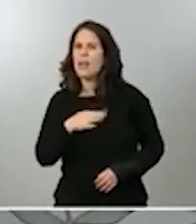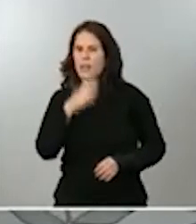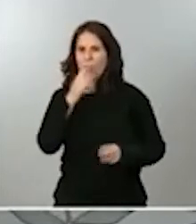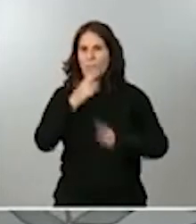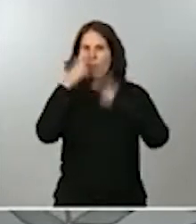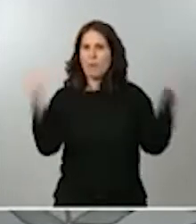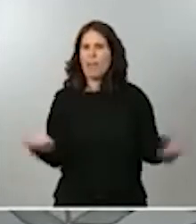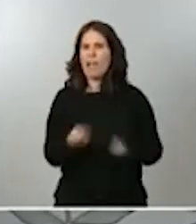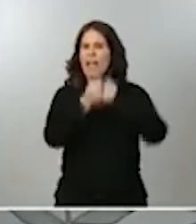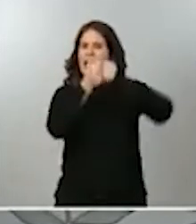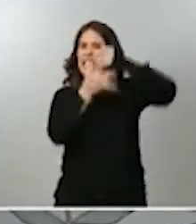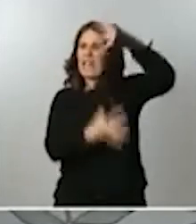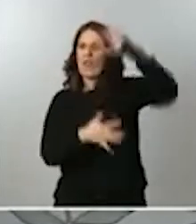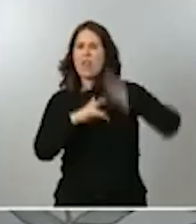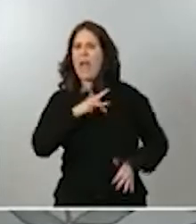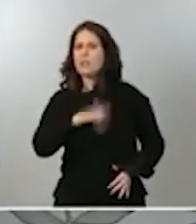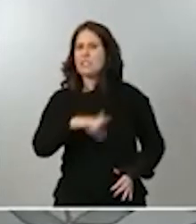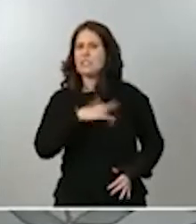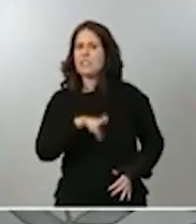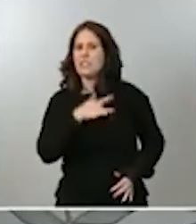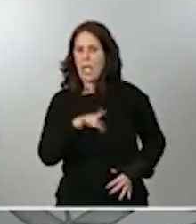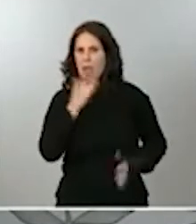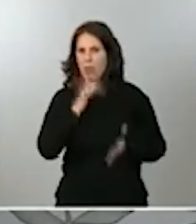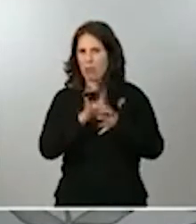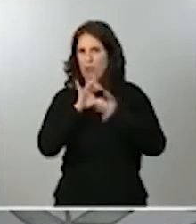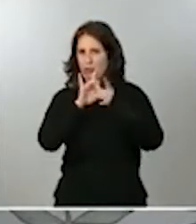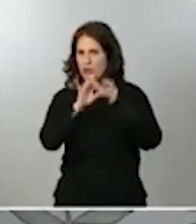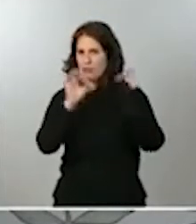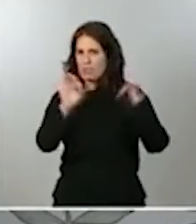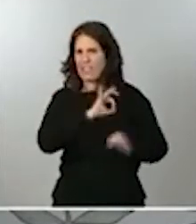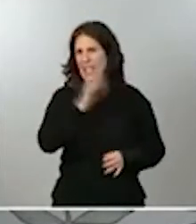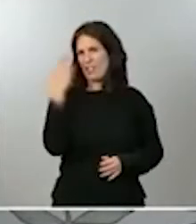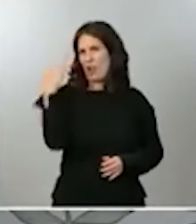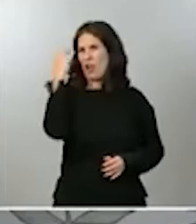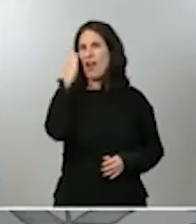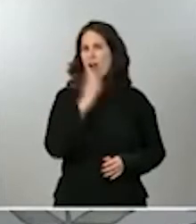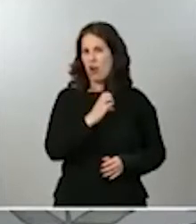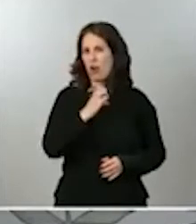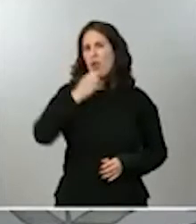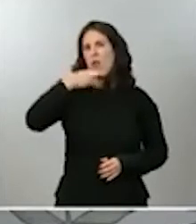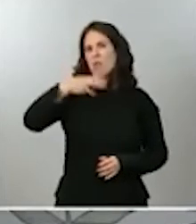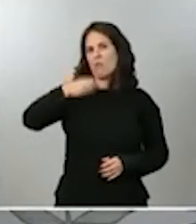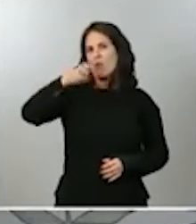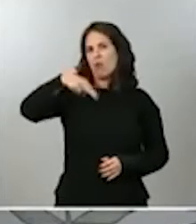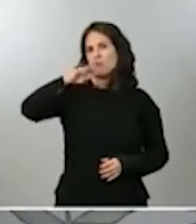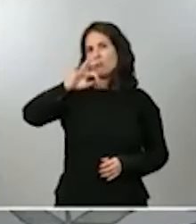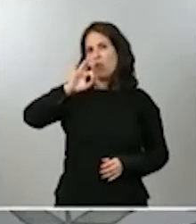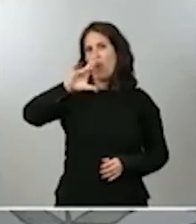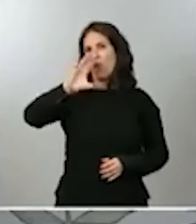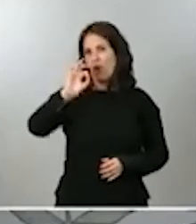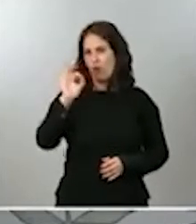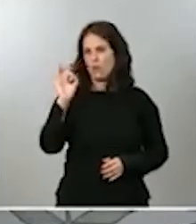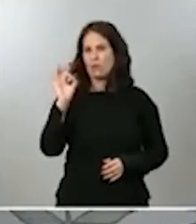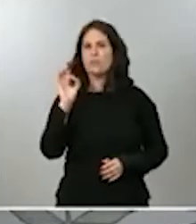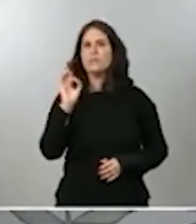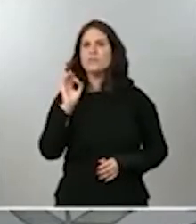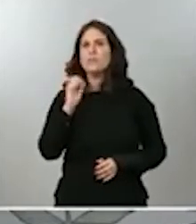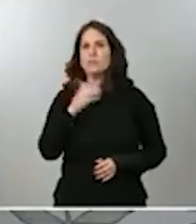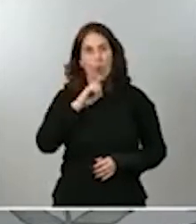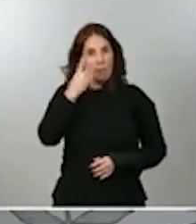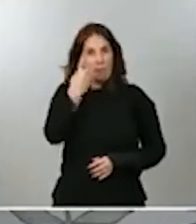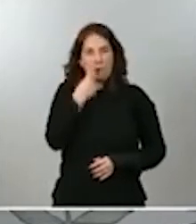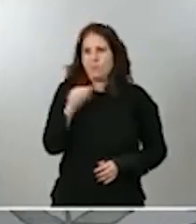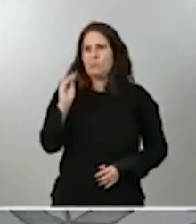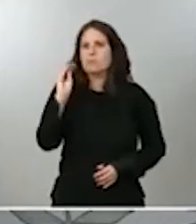que se habían acogido a la amnistía del señor Rajoy, del señor Montoro, años atrás. Y saben, y así lo comunicamos, que